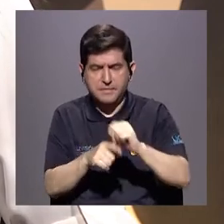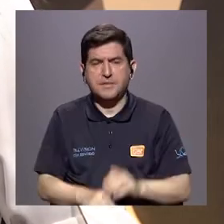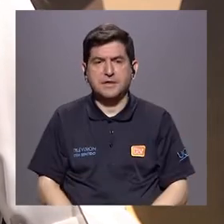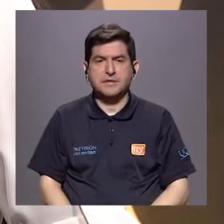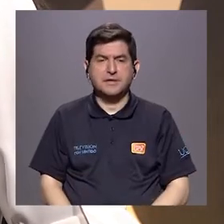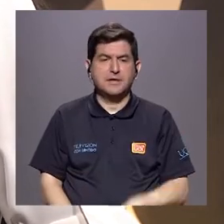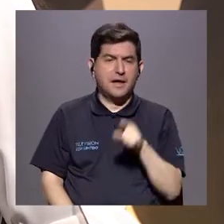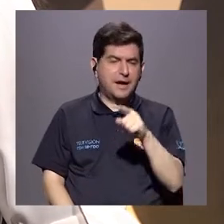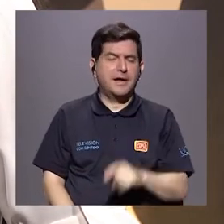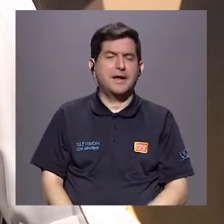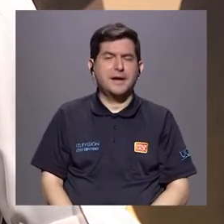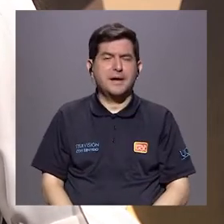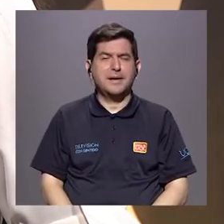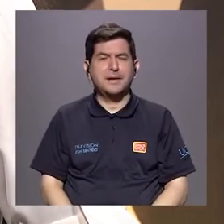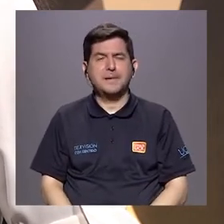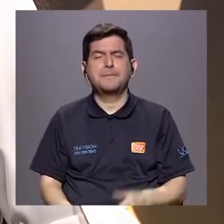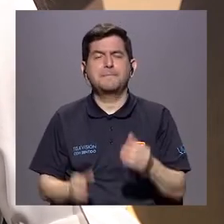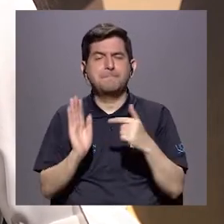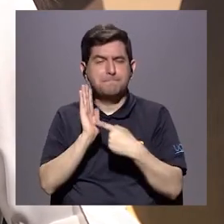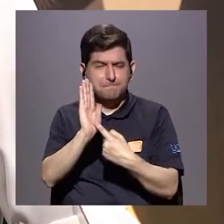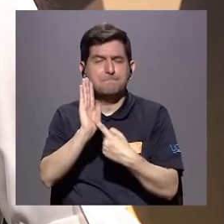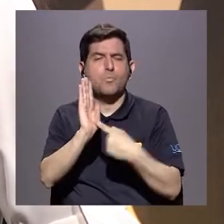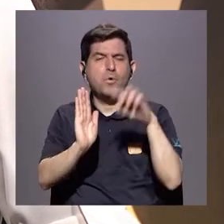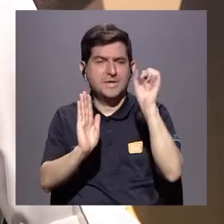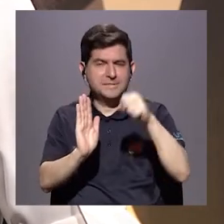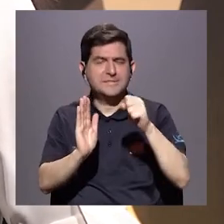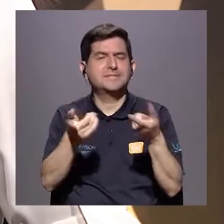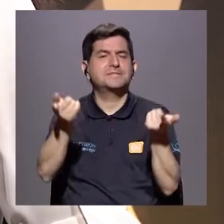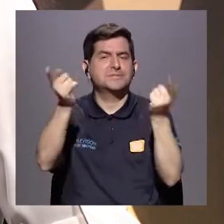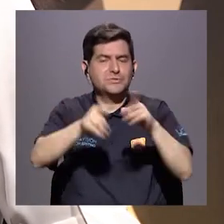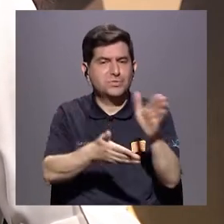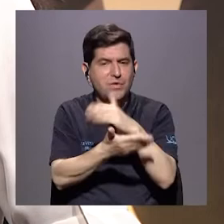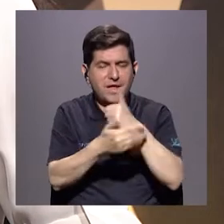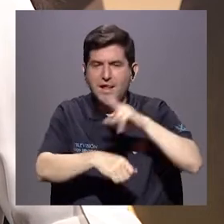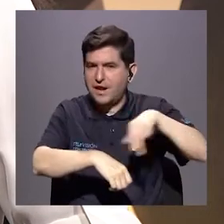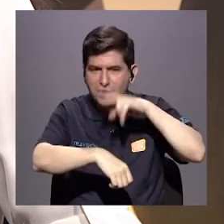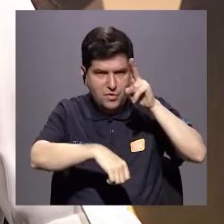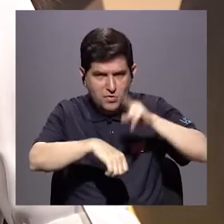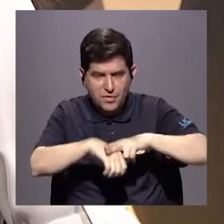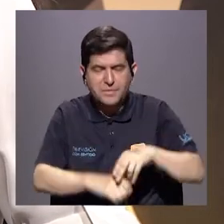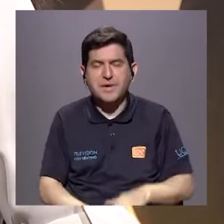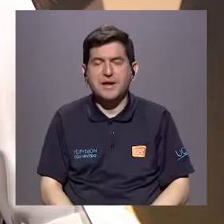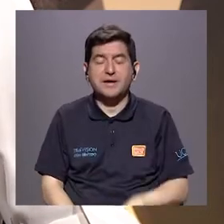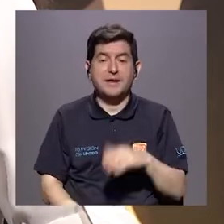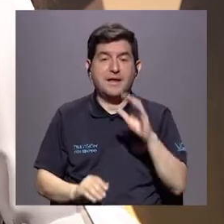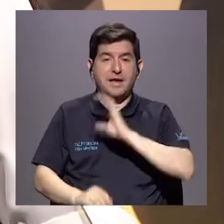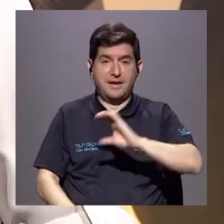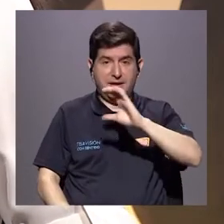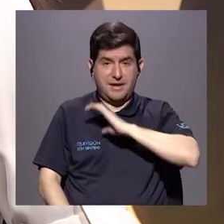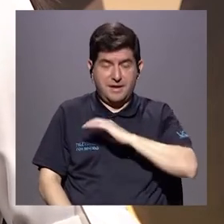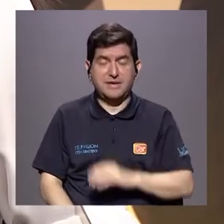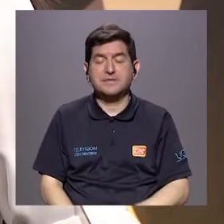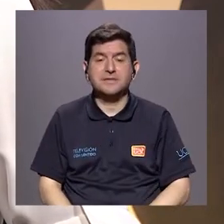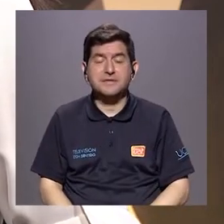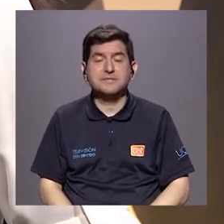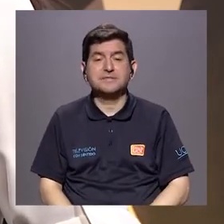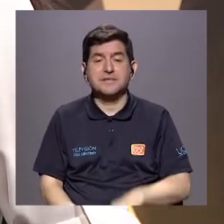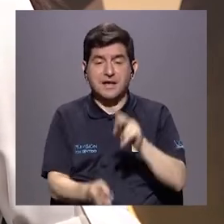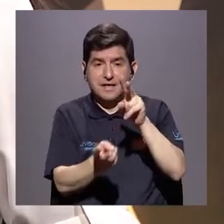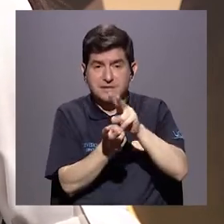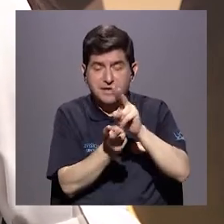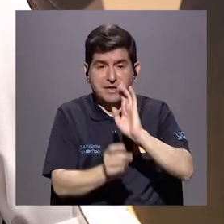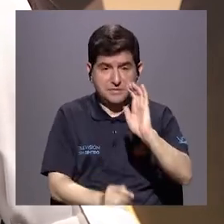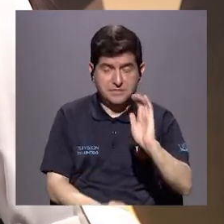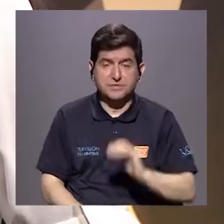muy sugestivo de que esté ocurriendo algo anormal con la sexualidad del niño y que puede ser un abuso sexual,